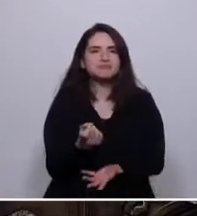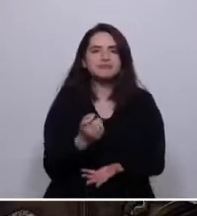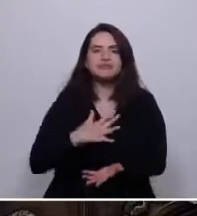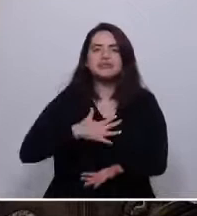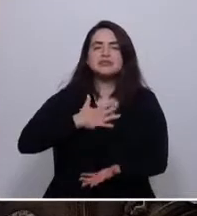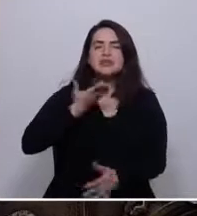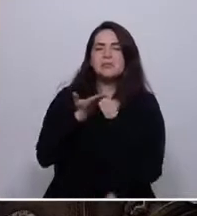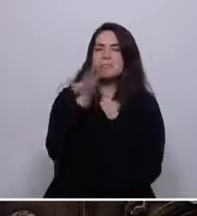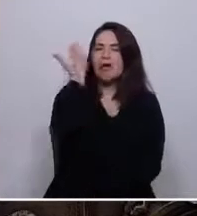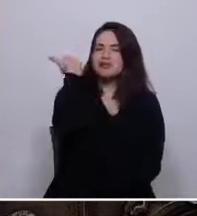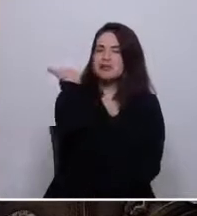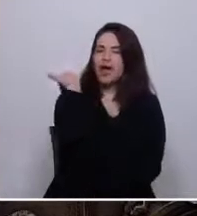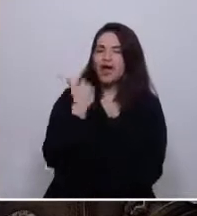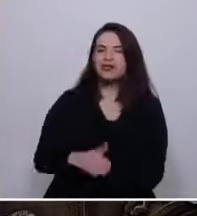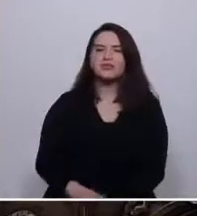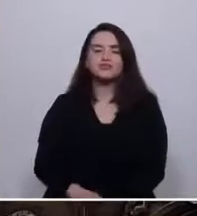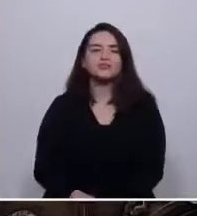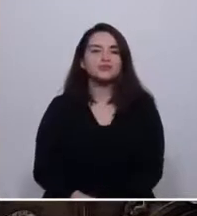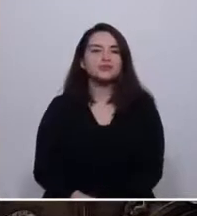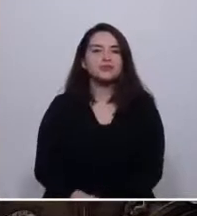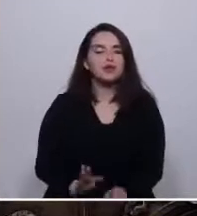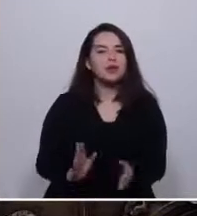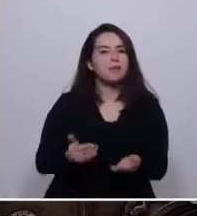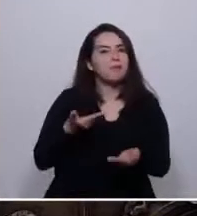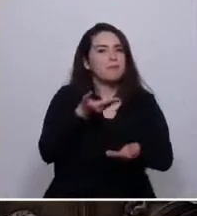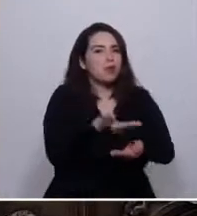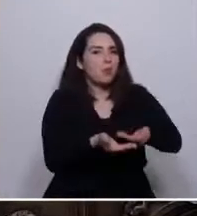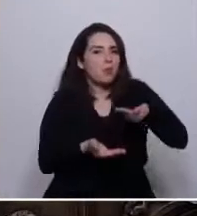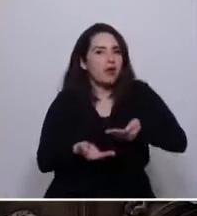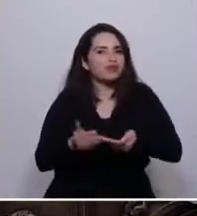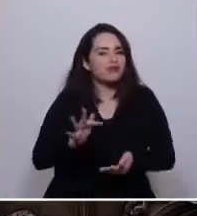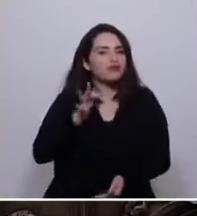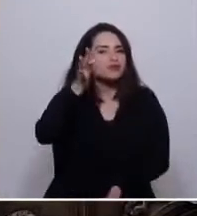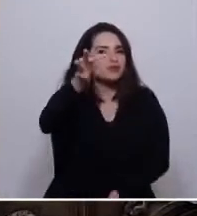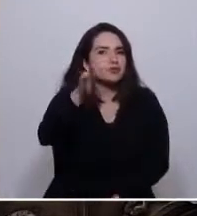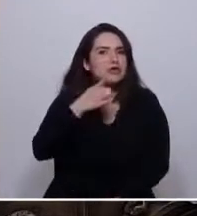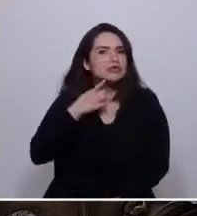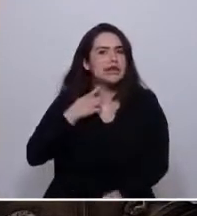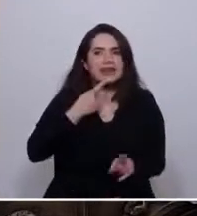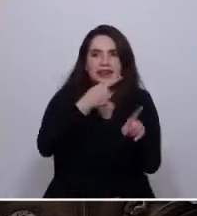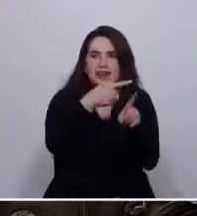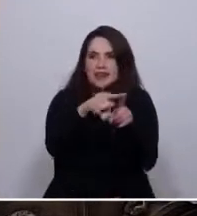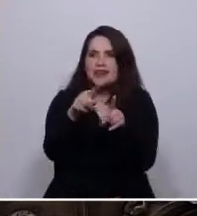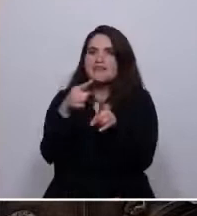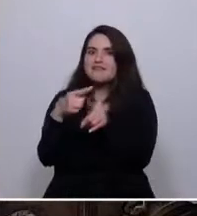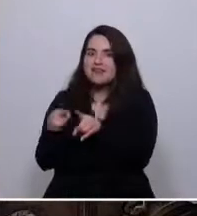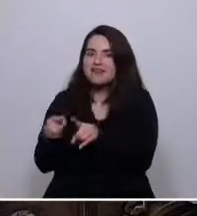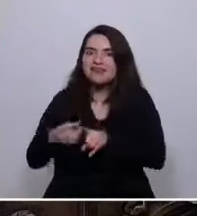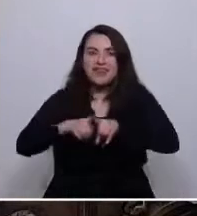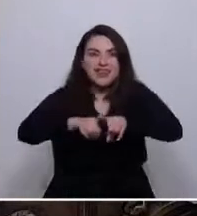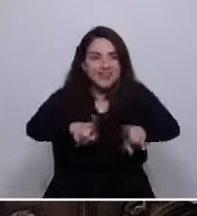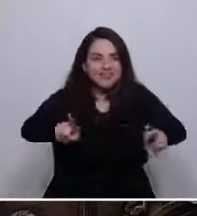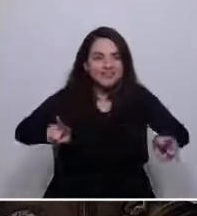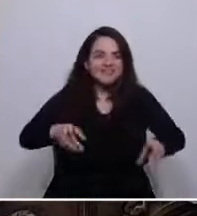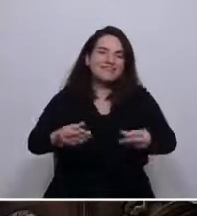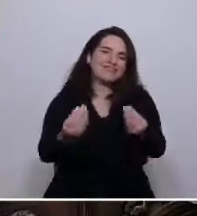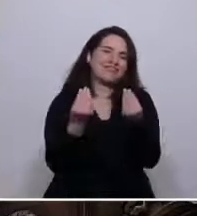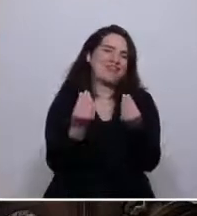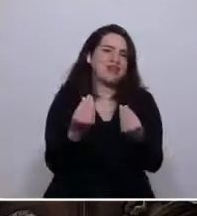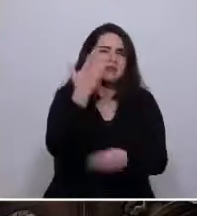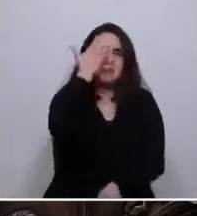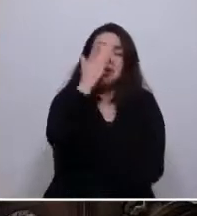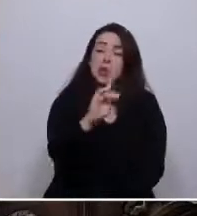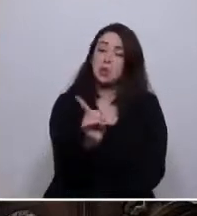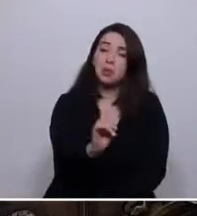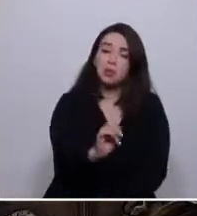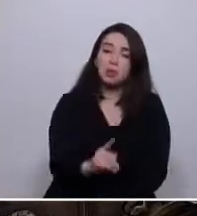pasado, planteamientos acerca del futuro e intereses. Tal diversidad es un bien, no un mal y